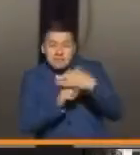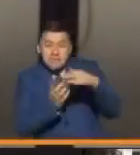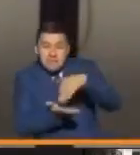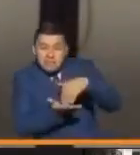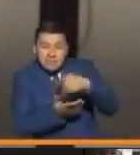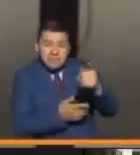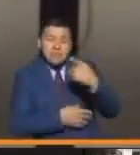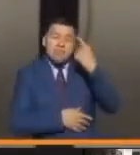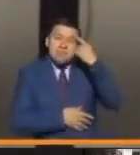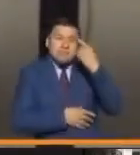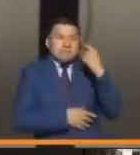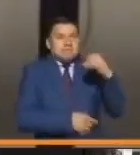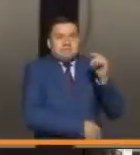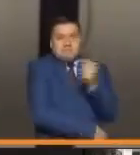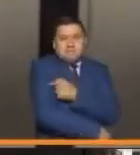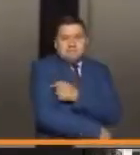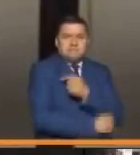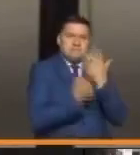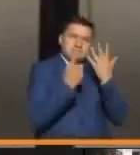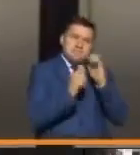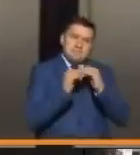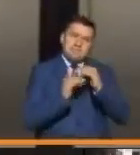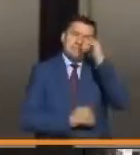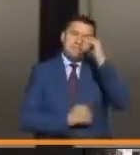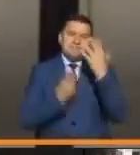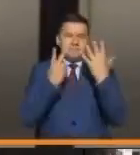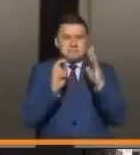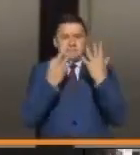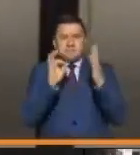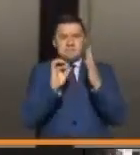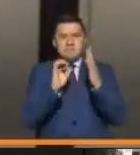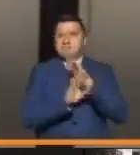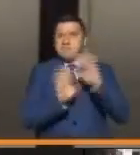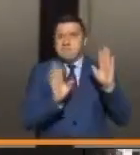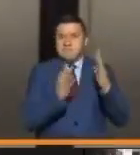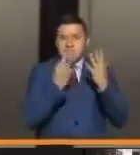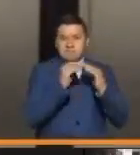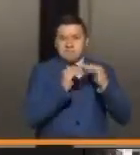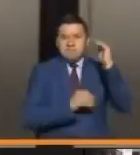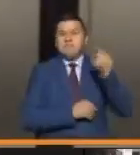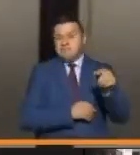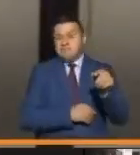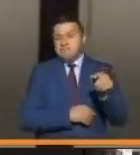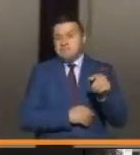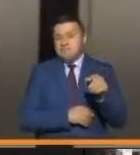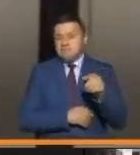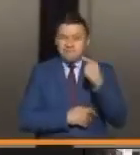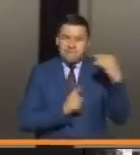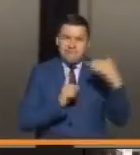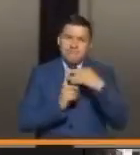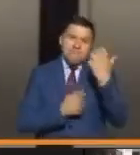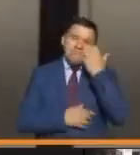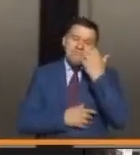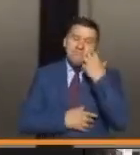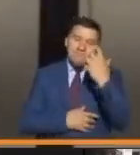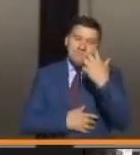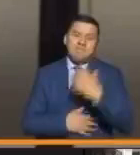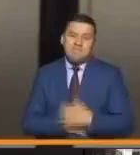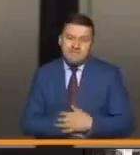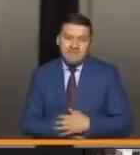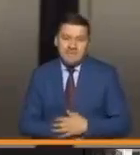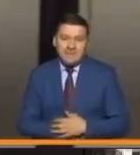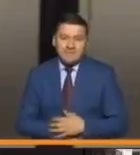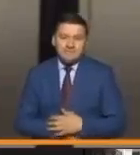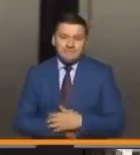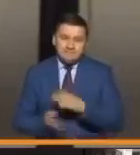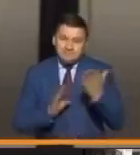son las poblaciones que son mayor de 60, 70 y 80 años, que son las que tienen mayor riesgo de enfermedad severa y mayor